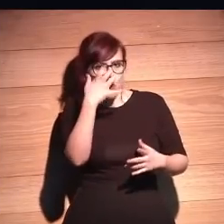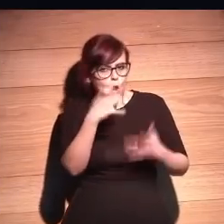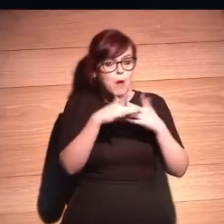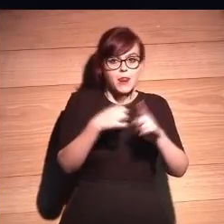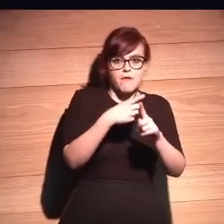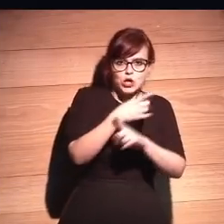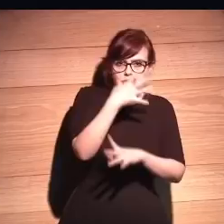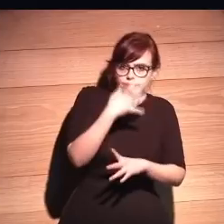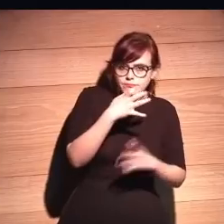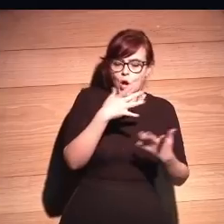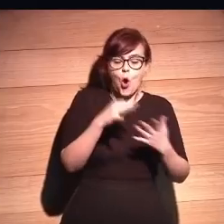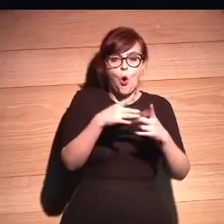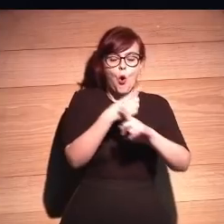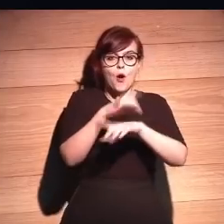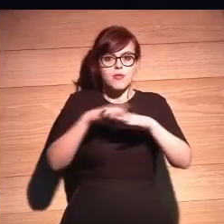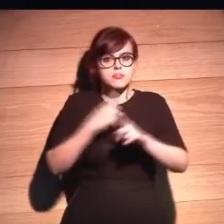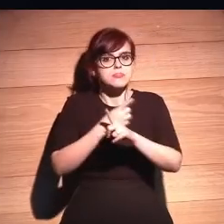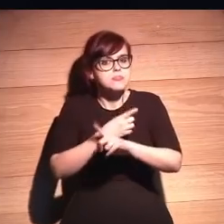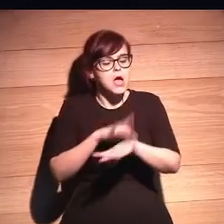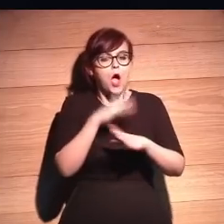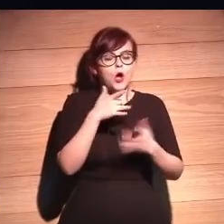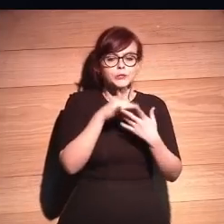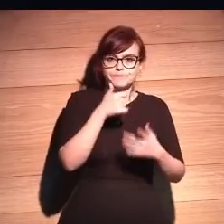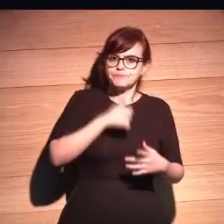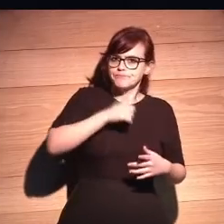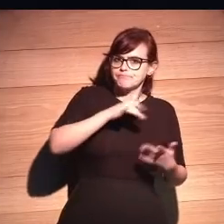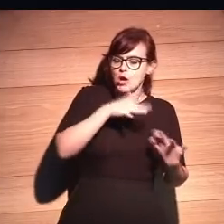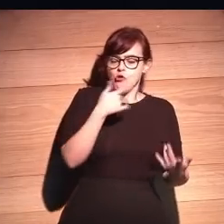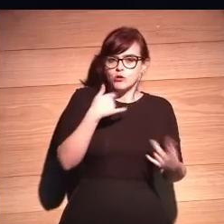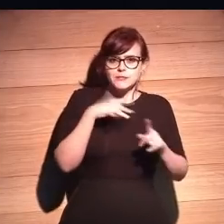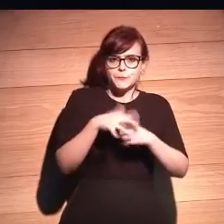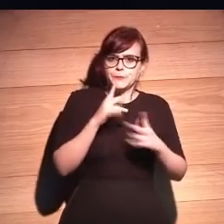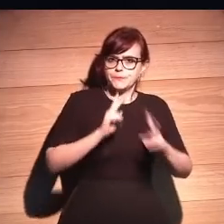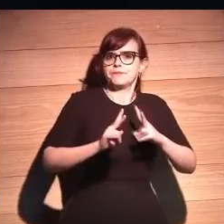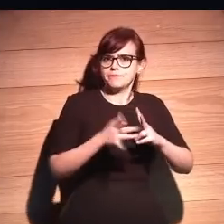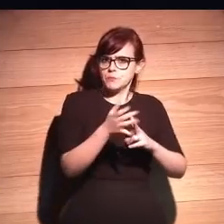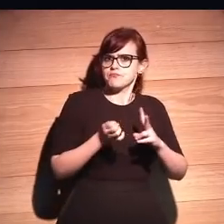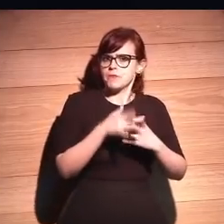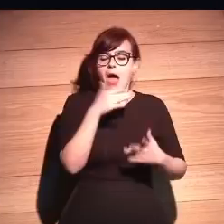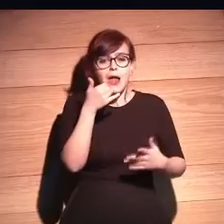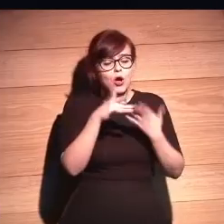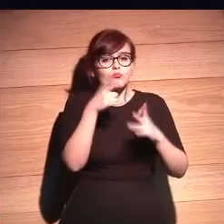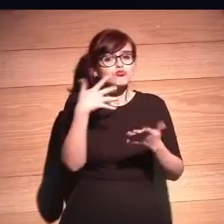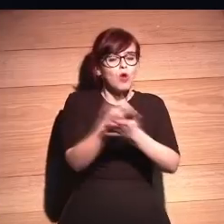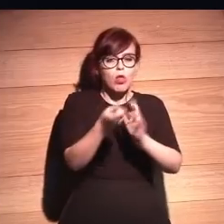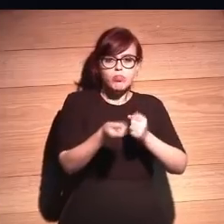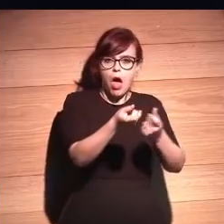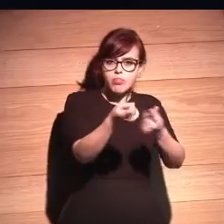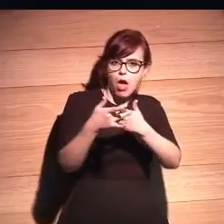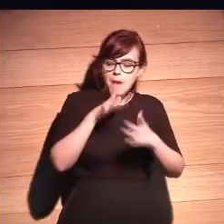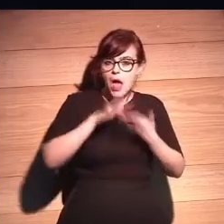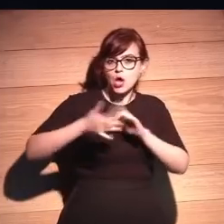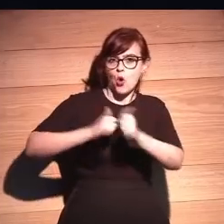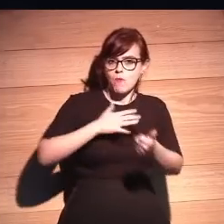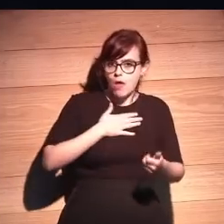nerviosa? Sí. ¿Podemos simular la impaciencia, la reticencia? Claro que podemos. ¿Vale? Entonces, la